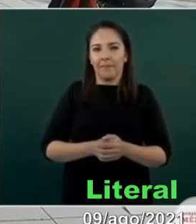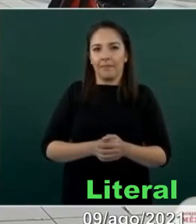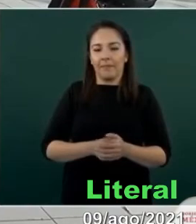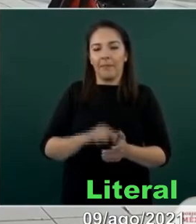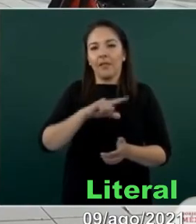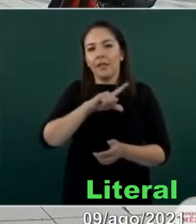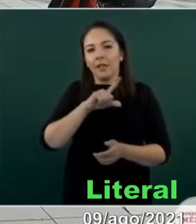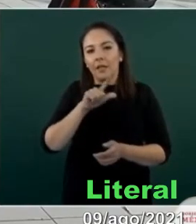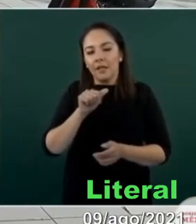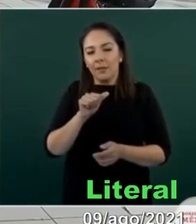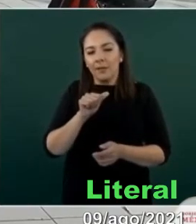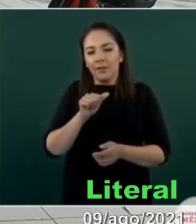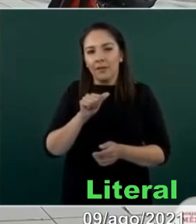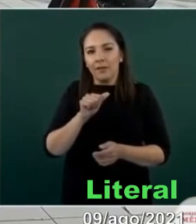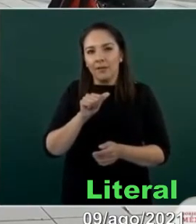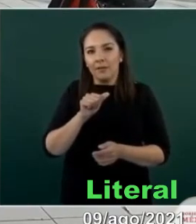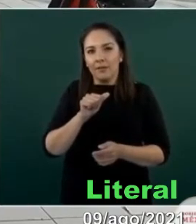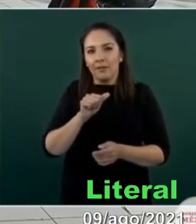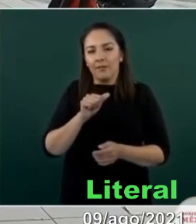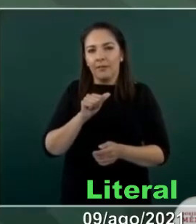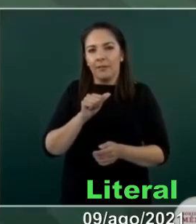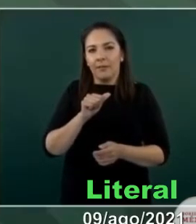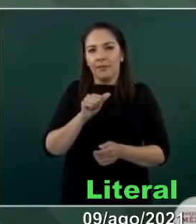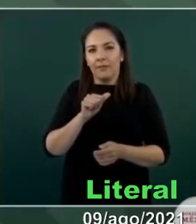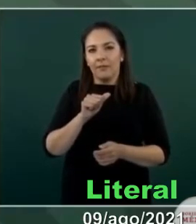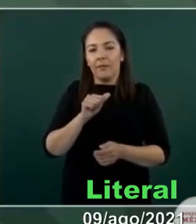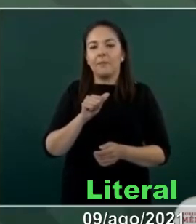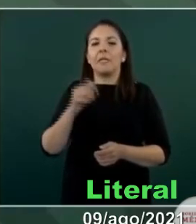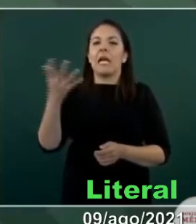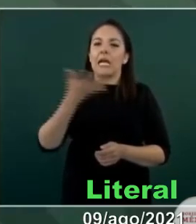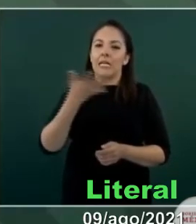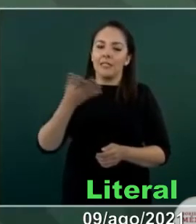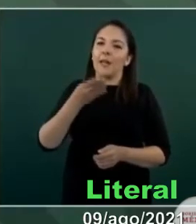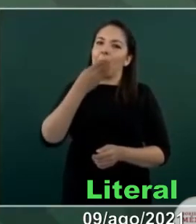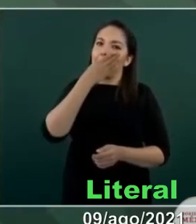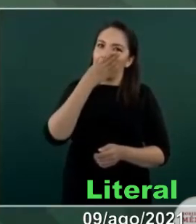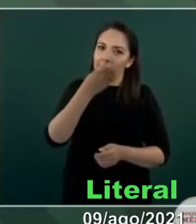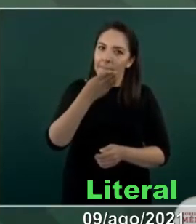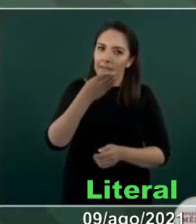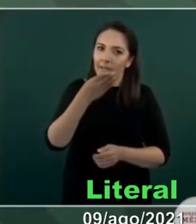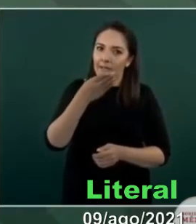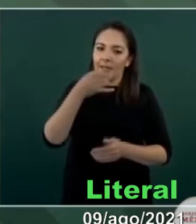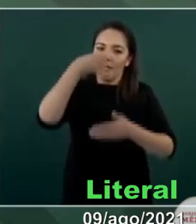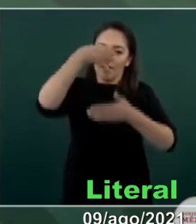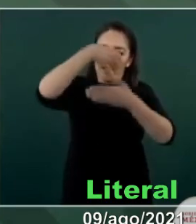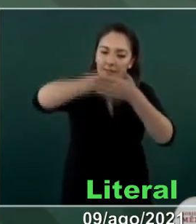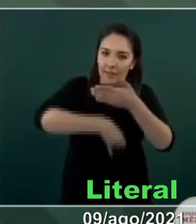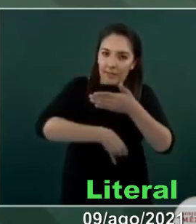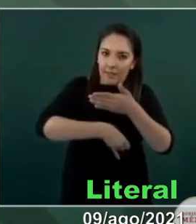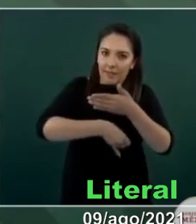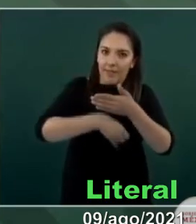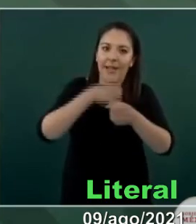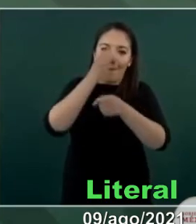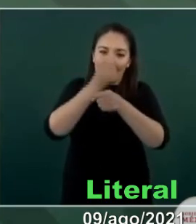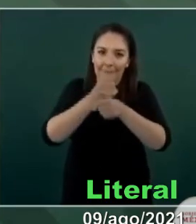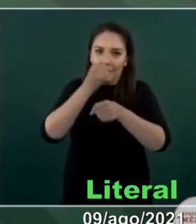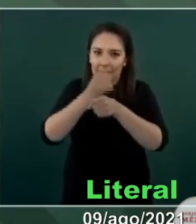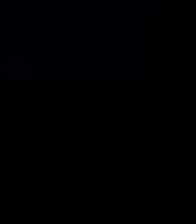se hicieran bien las cosas de acuerdo al marco legal.